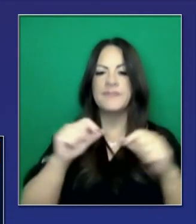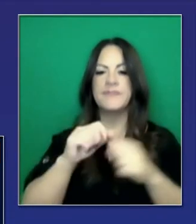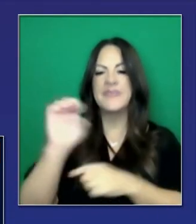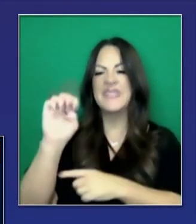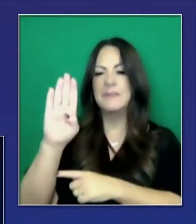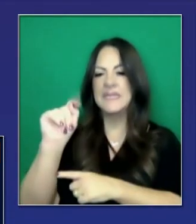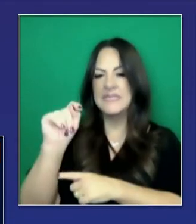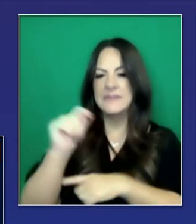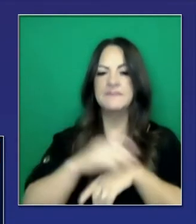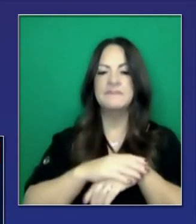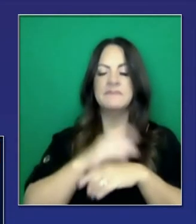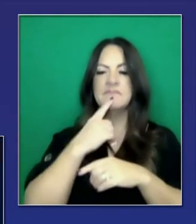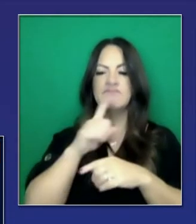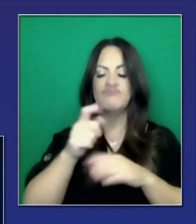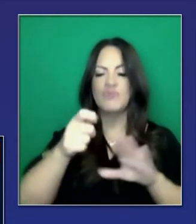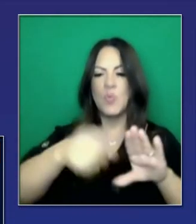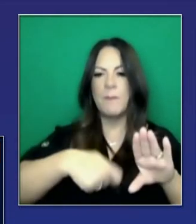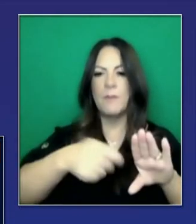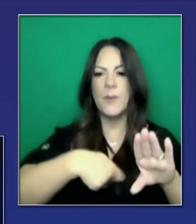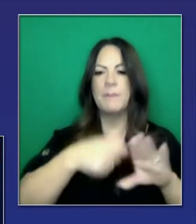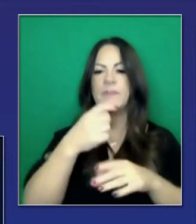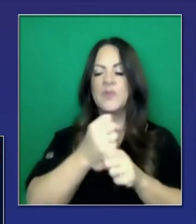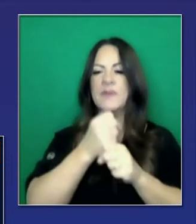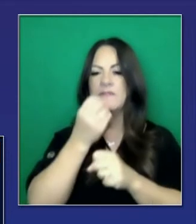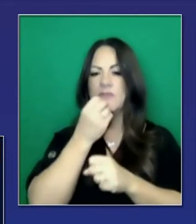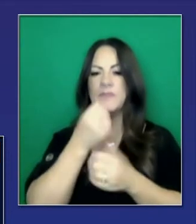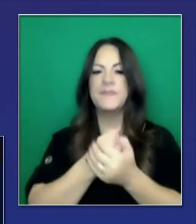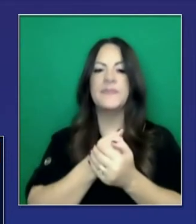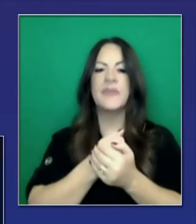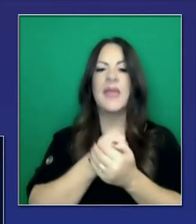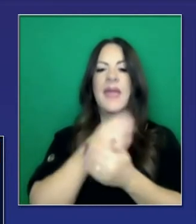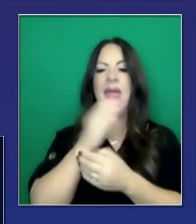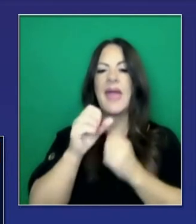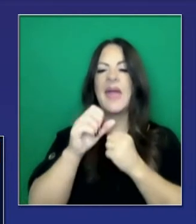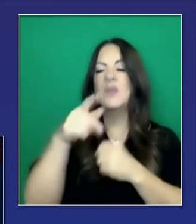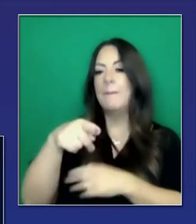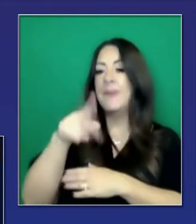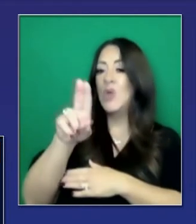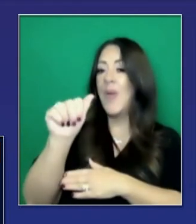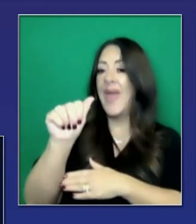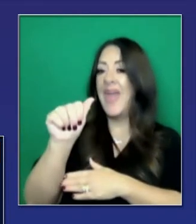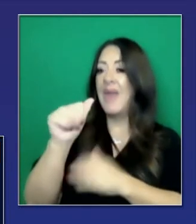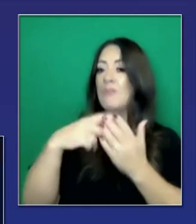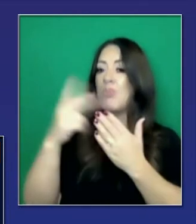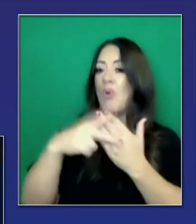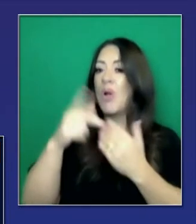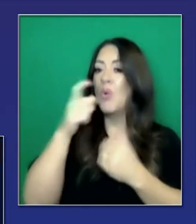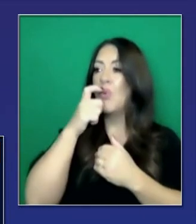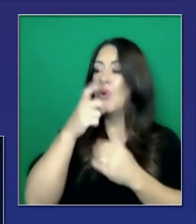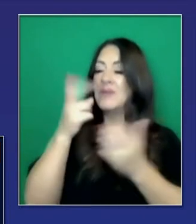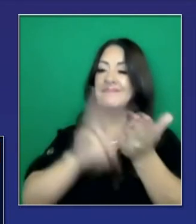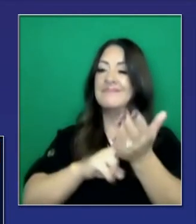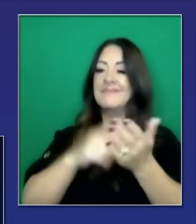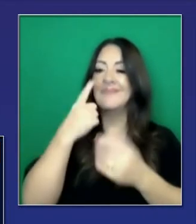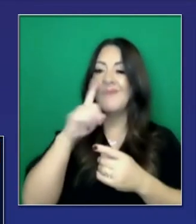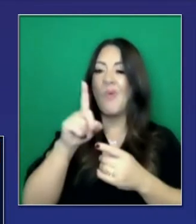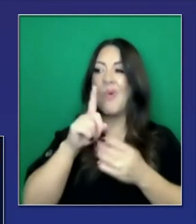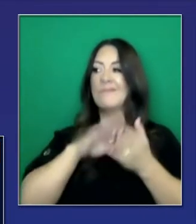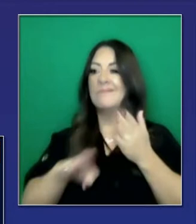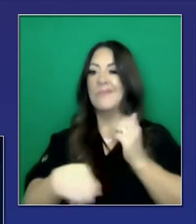pandemia. Cuidado de desempleo para personas que se visto